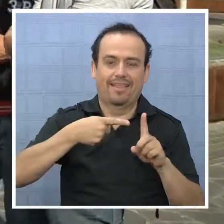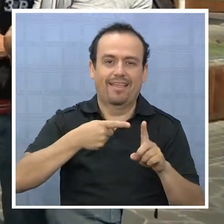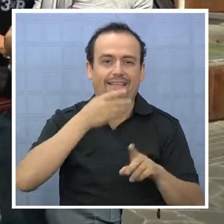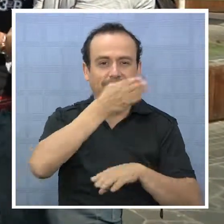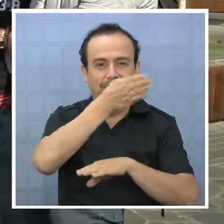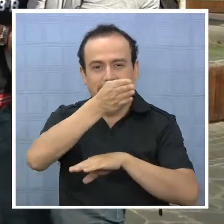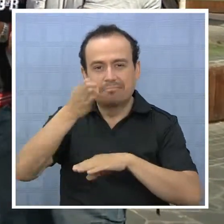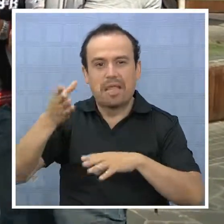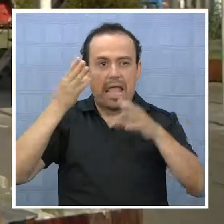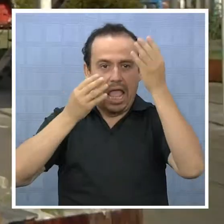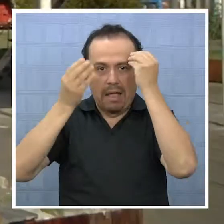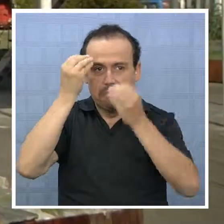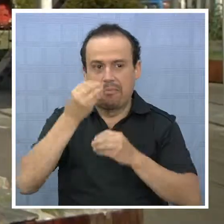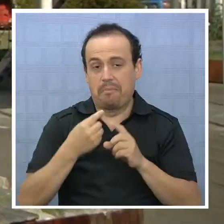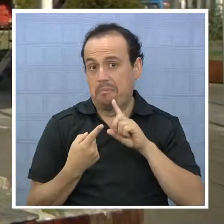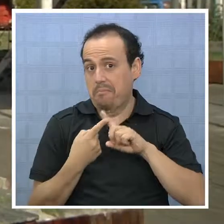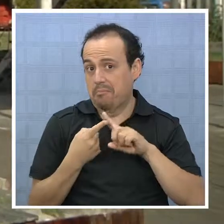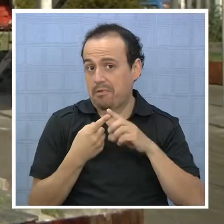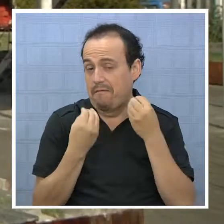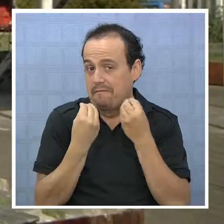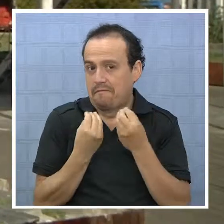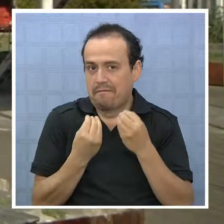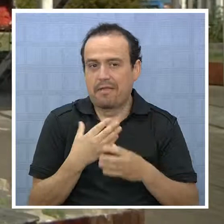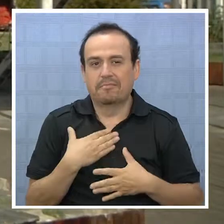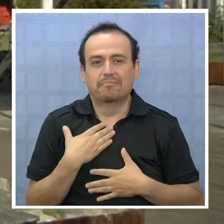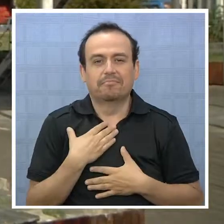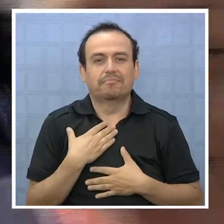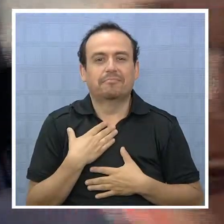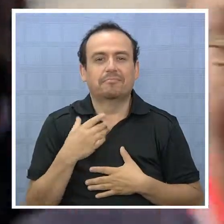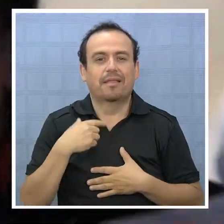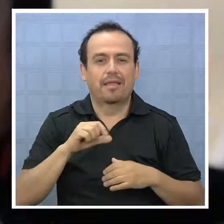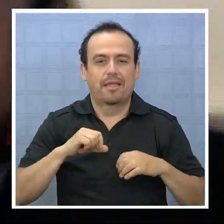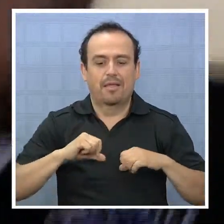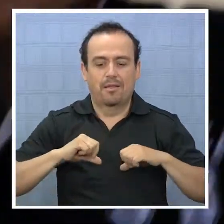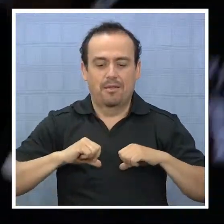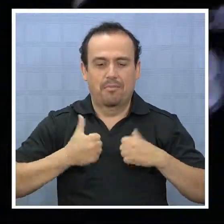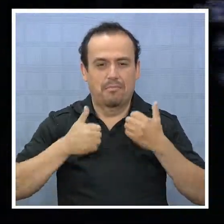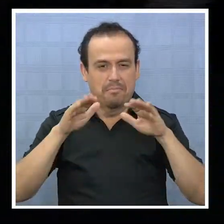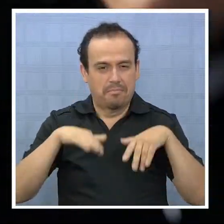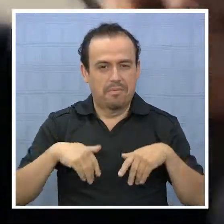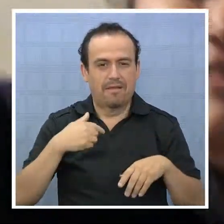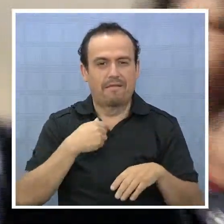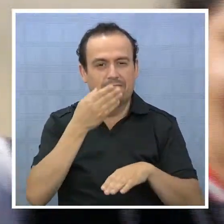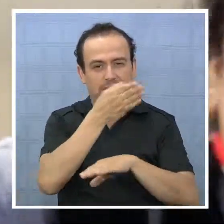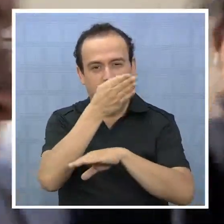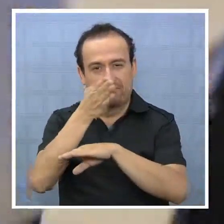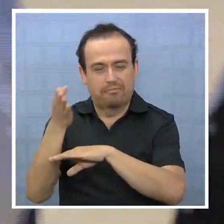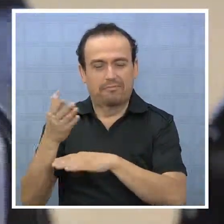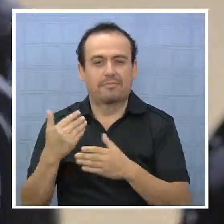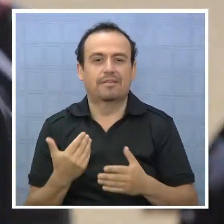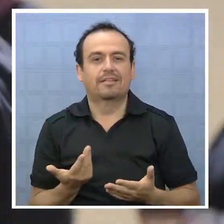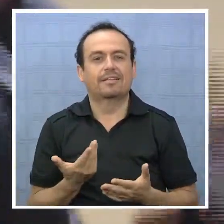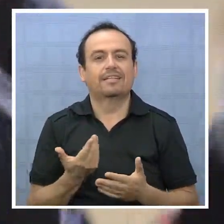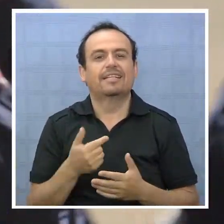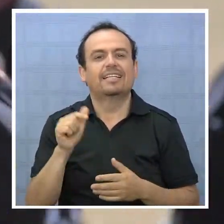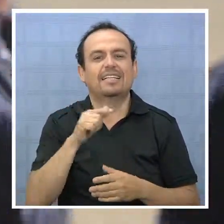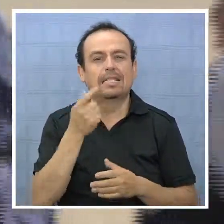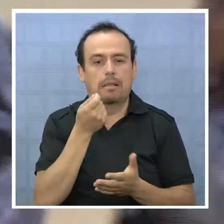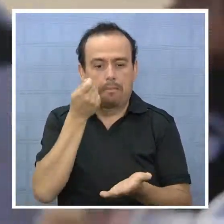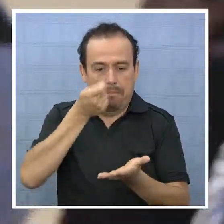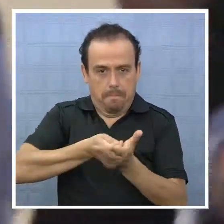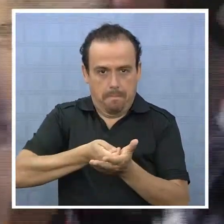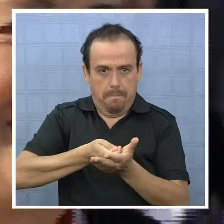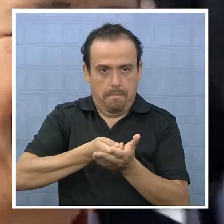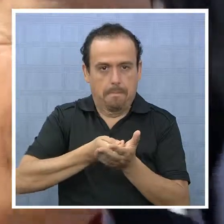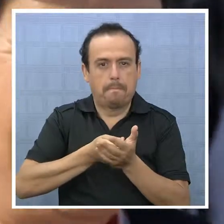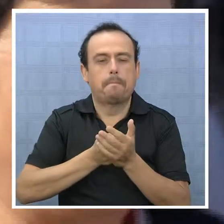Para ellos ha sido una experiencia muy similar a que tiene un joven que sale de cuarto medio y tiene su gira de estudio. El financiamiento total